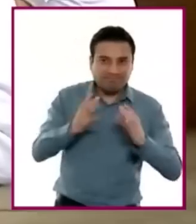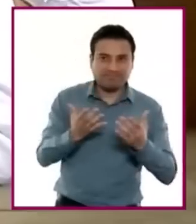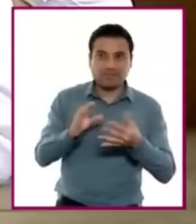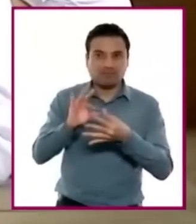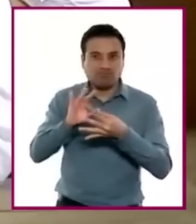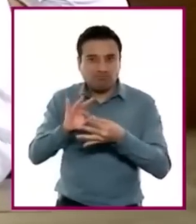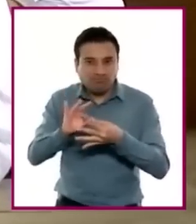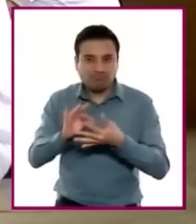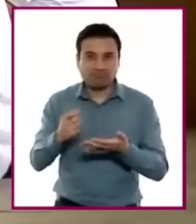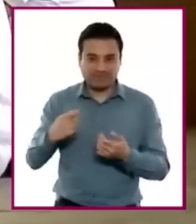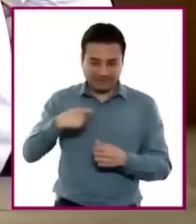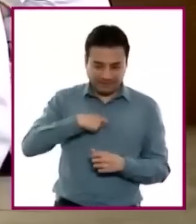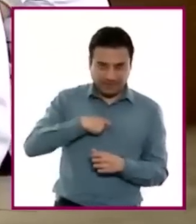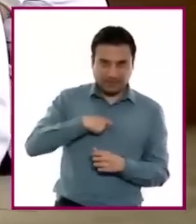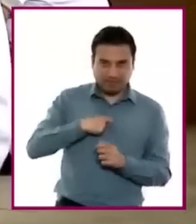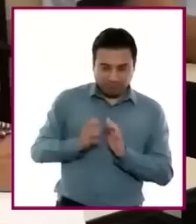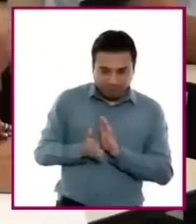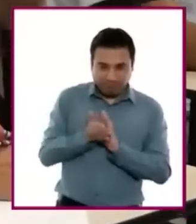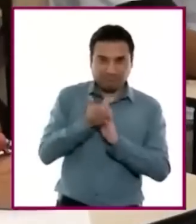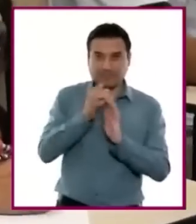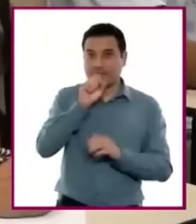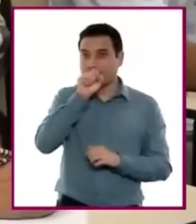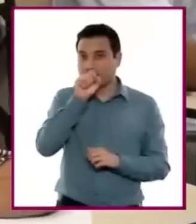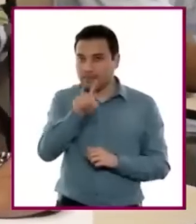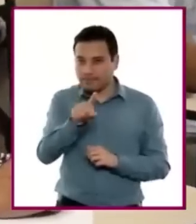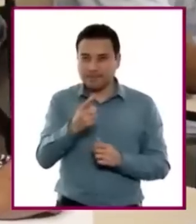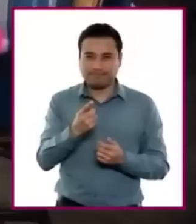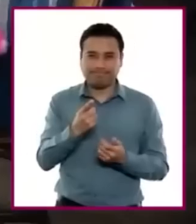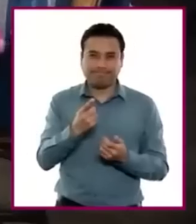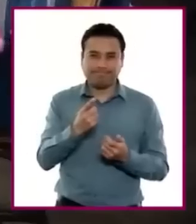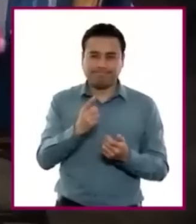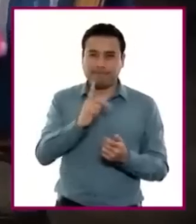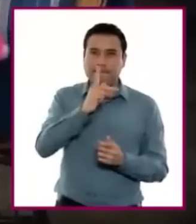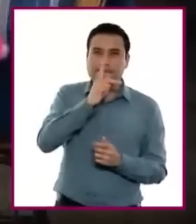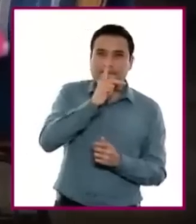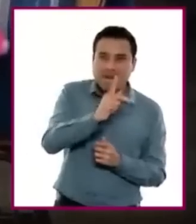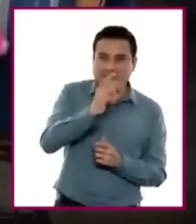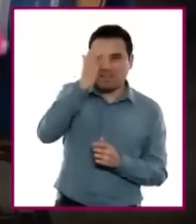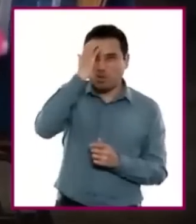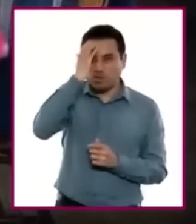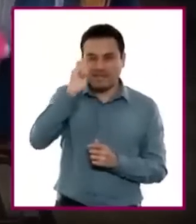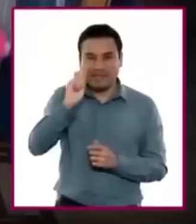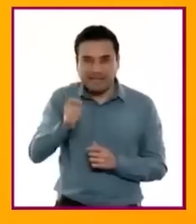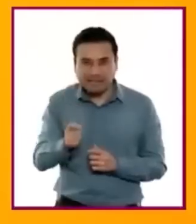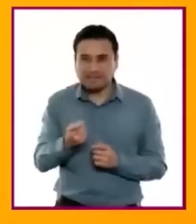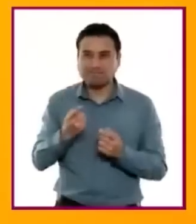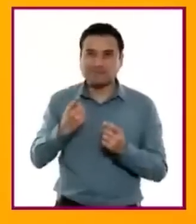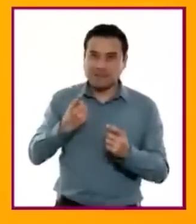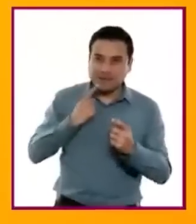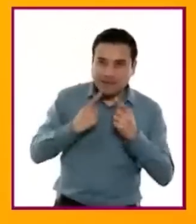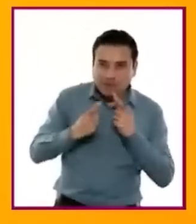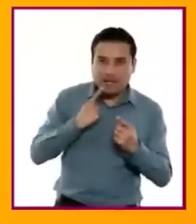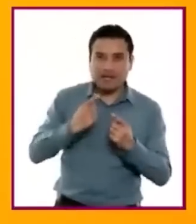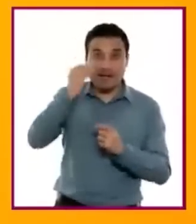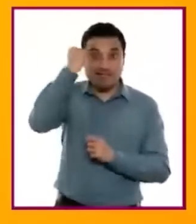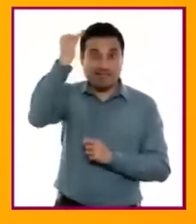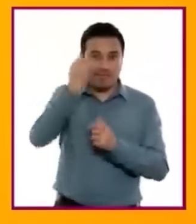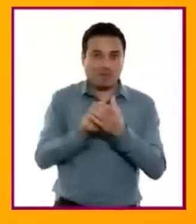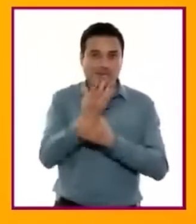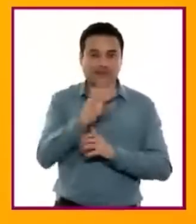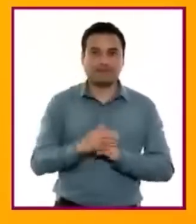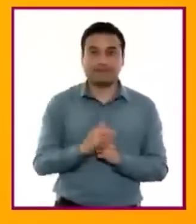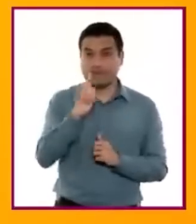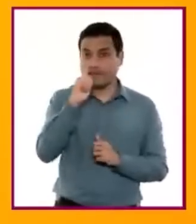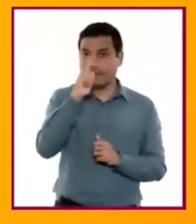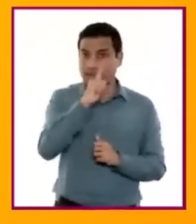generar identidades personales y colectivas, desarrollar conceptos, dialogar y crear. Los lenguajes oral,